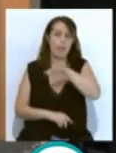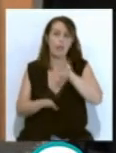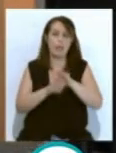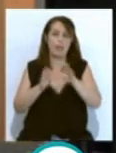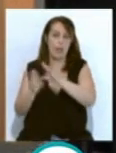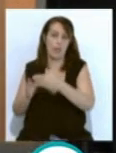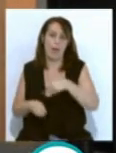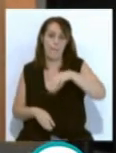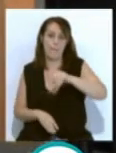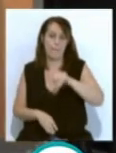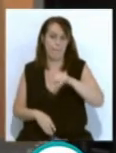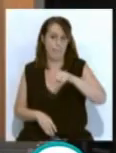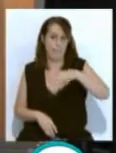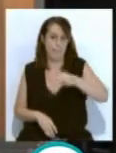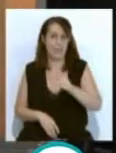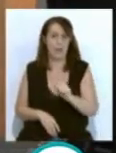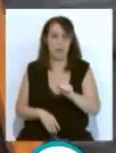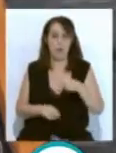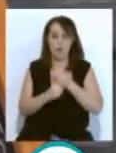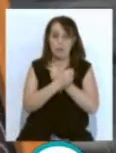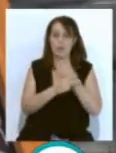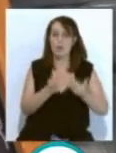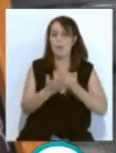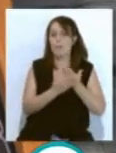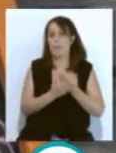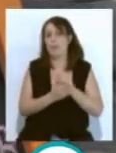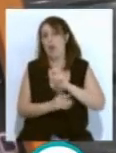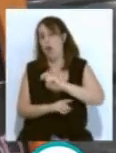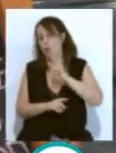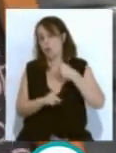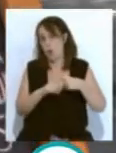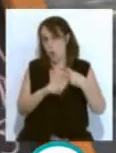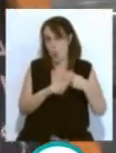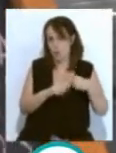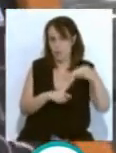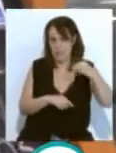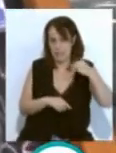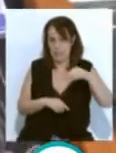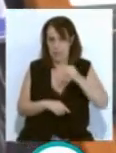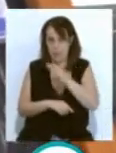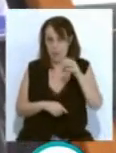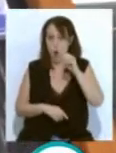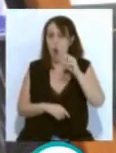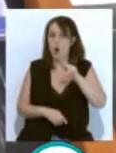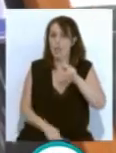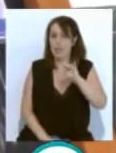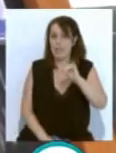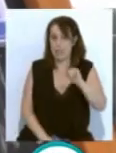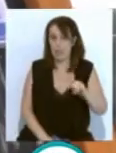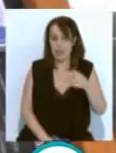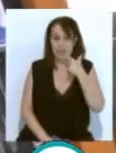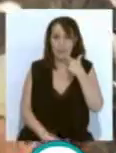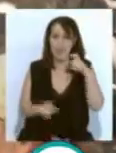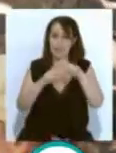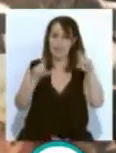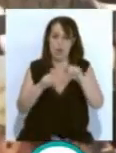la propuesta alternativa de los hosteleros. El presidente del grupo del PP en el Ayuntamiento, Juan José Ortiz, ha asegurado que los empresarios